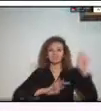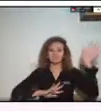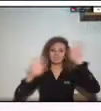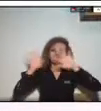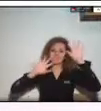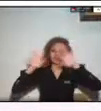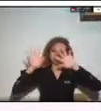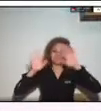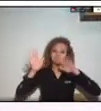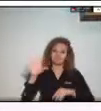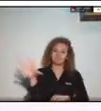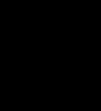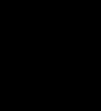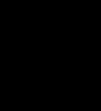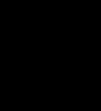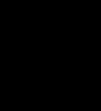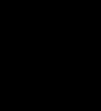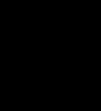muchas gracias